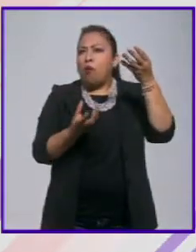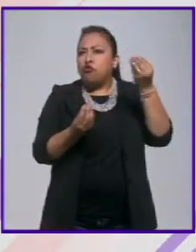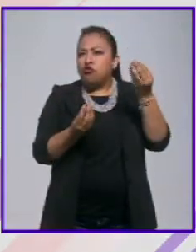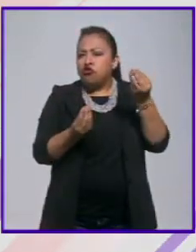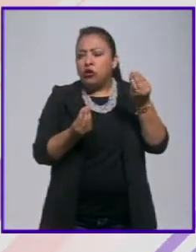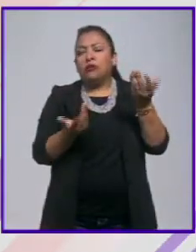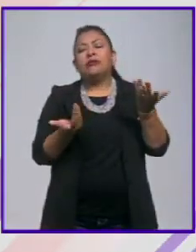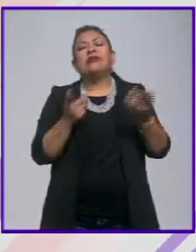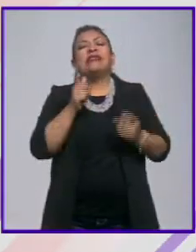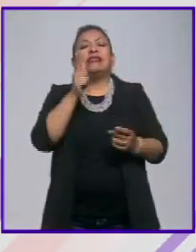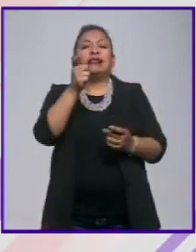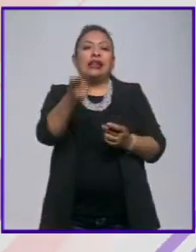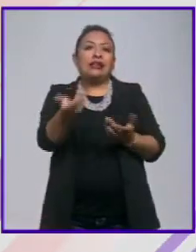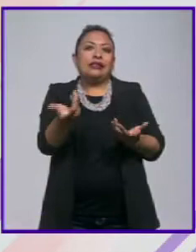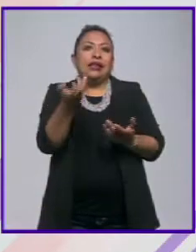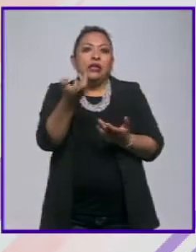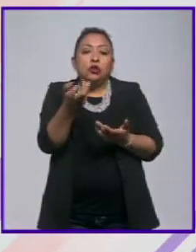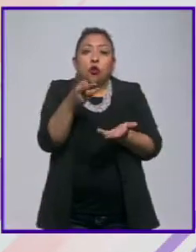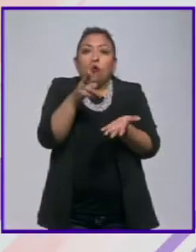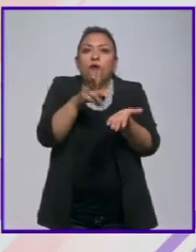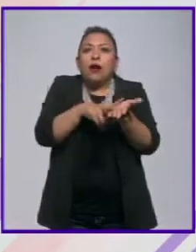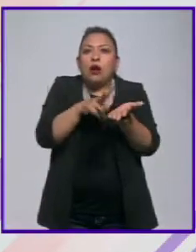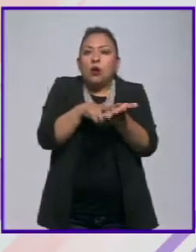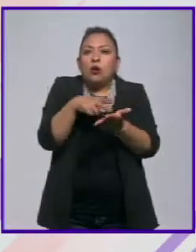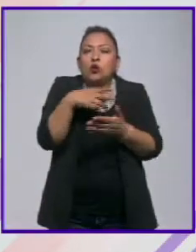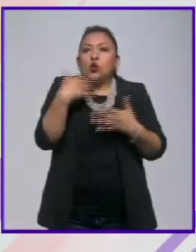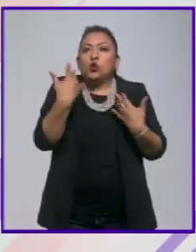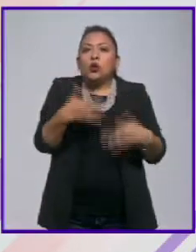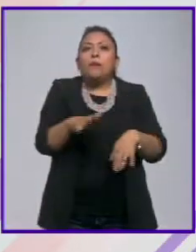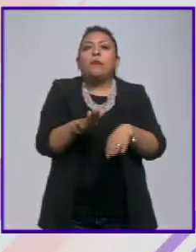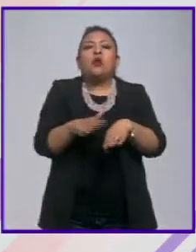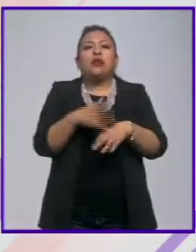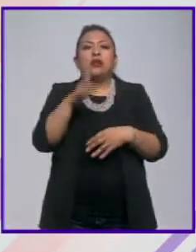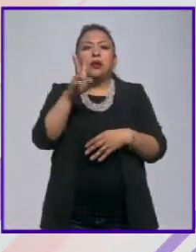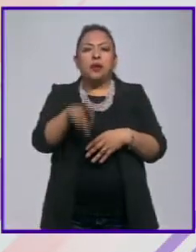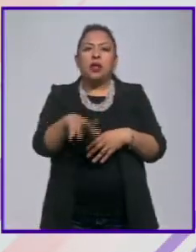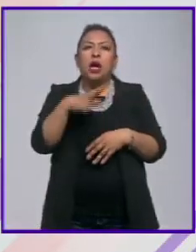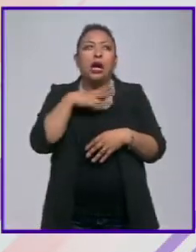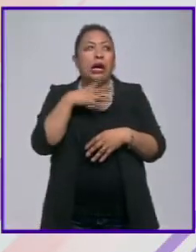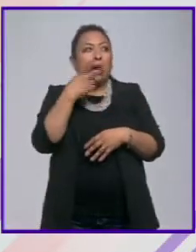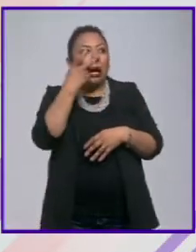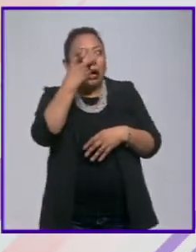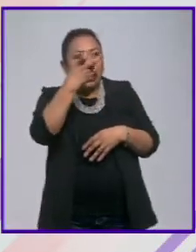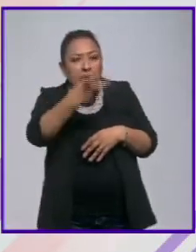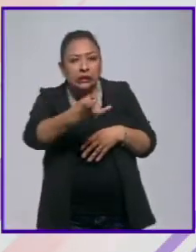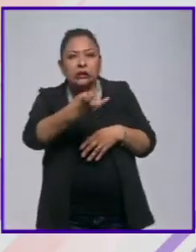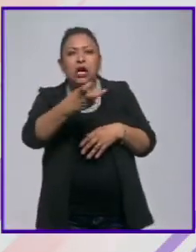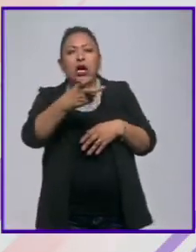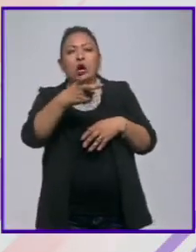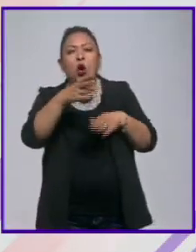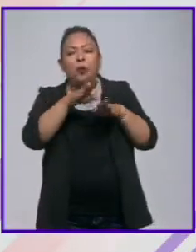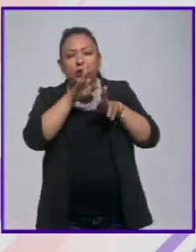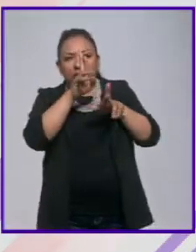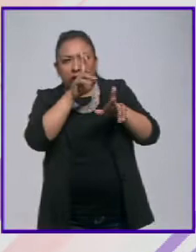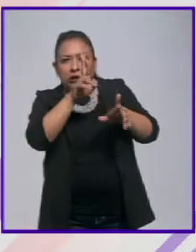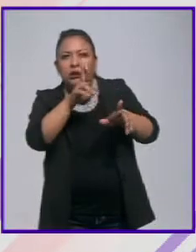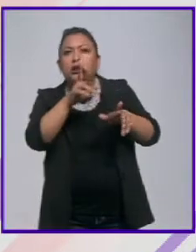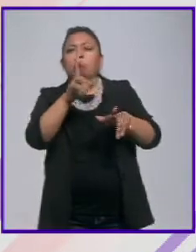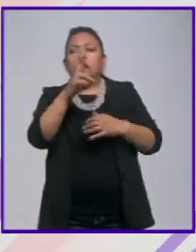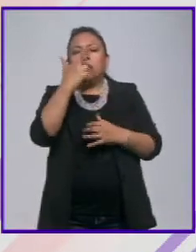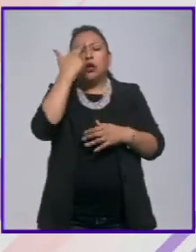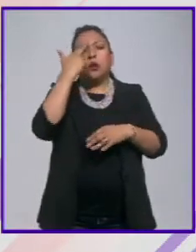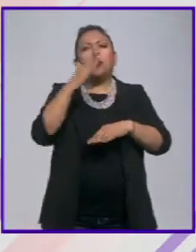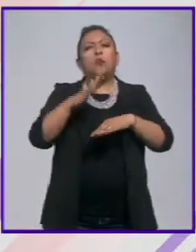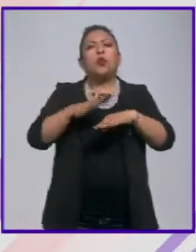de valorar por qué vale la pena hacer un rito así, por qué vale la pena recordar, cuál es la